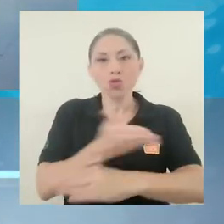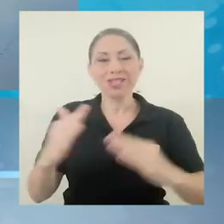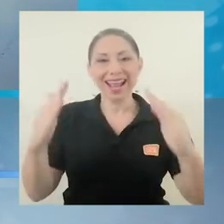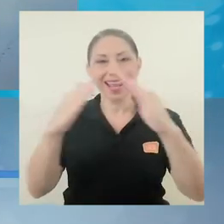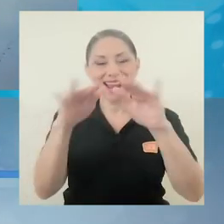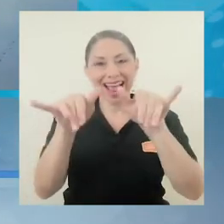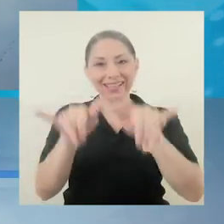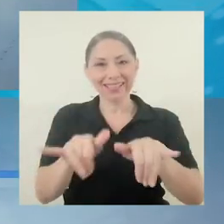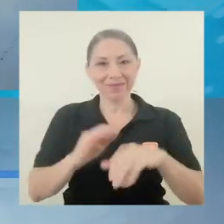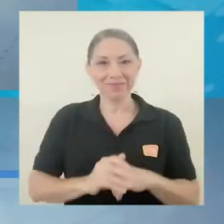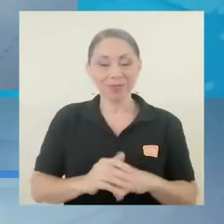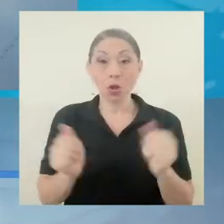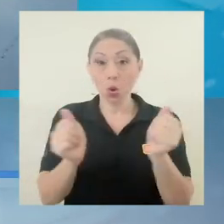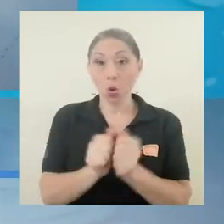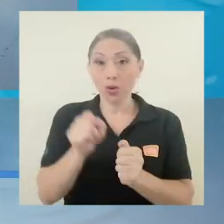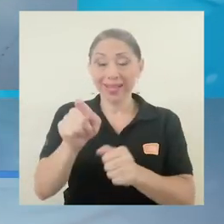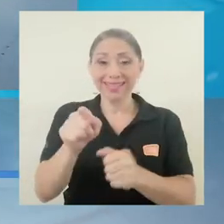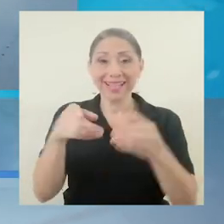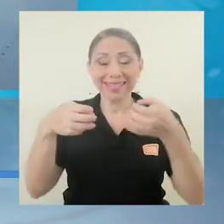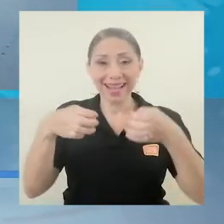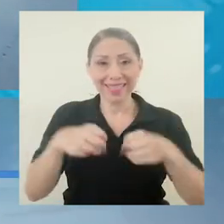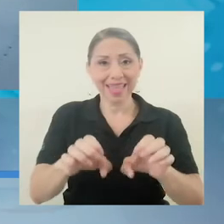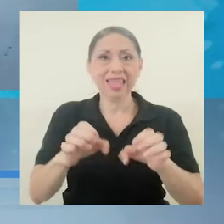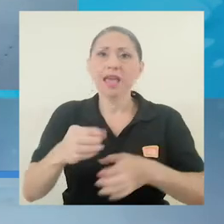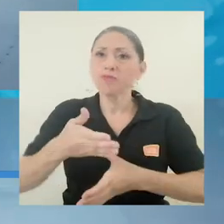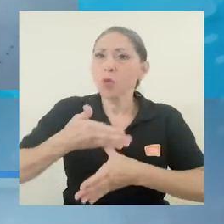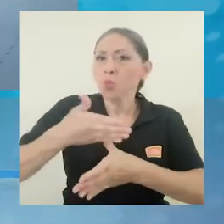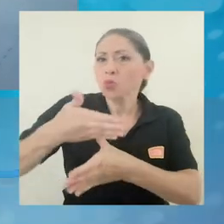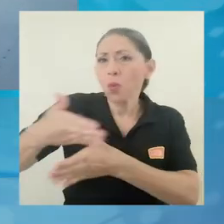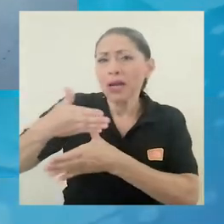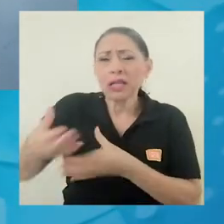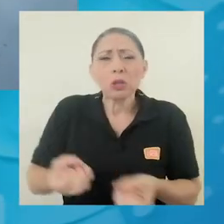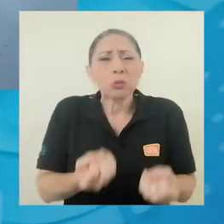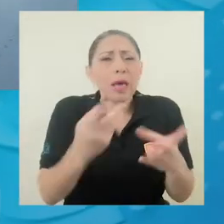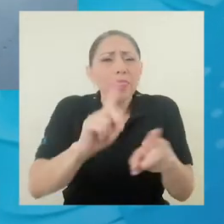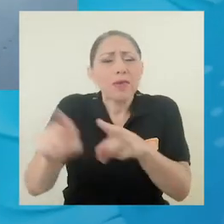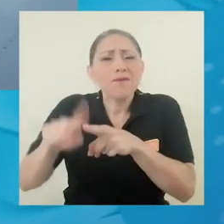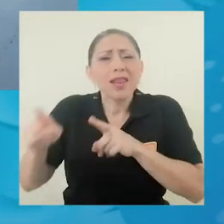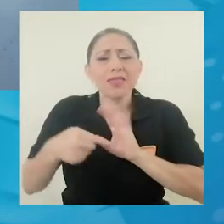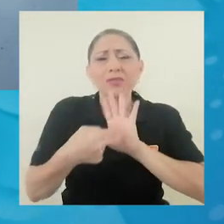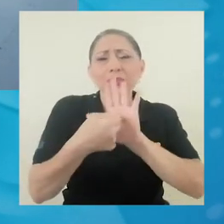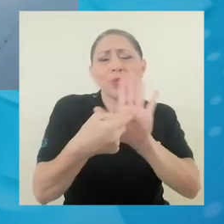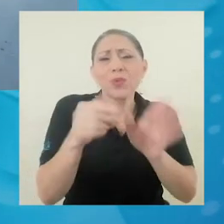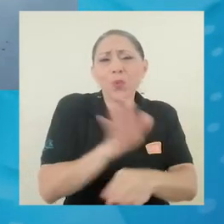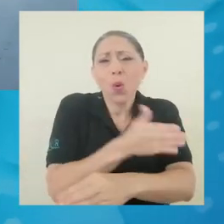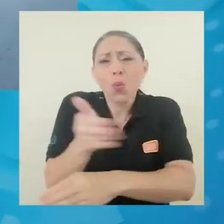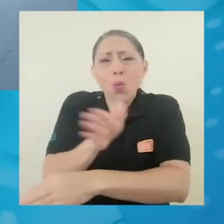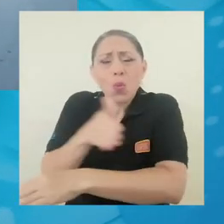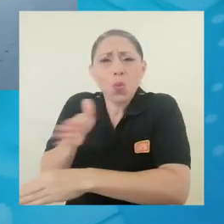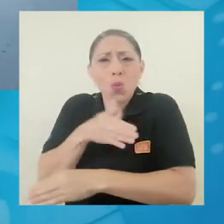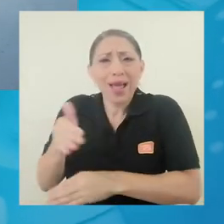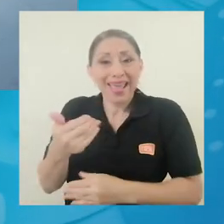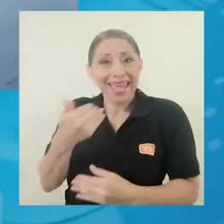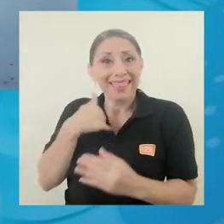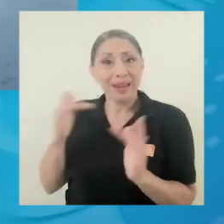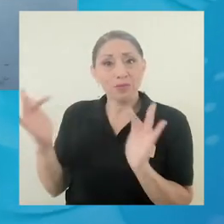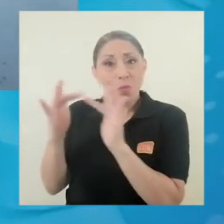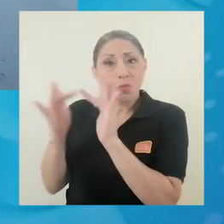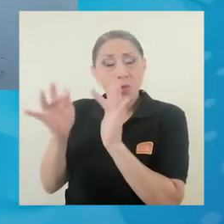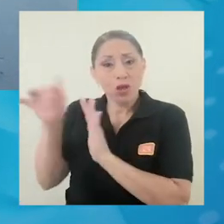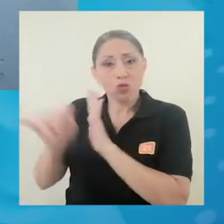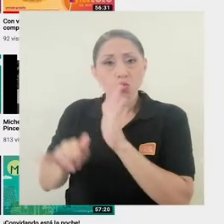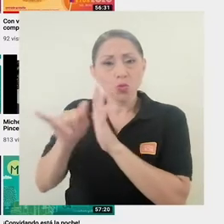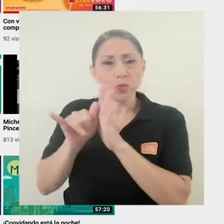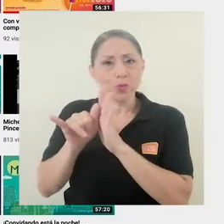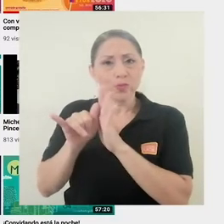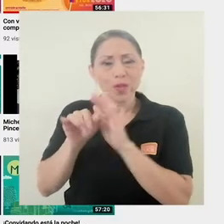y a través de esta estrategia hemos compartido los cientos de conciertos que tenemos disponibles en nuestro canal de